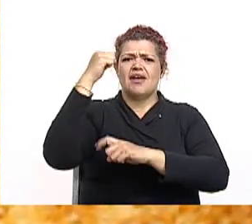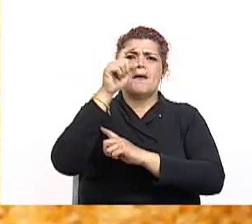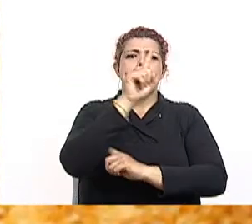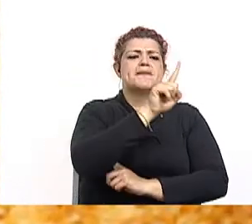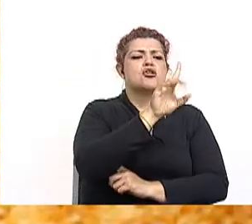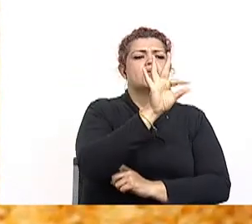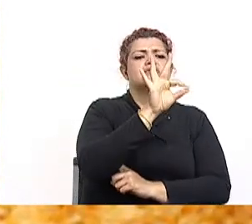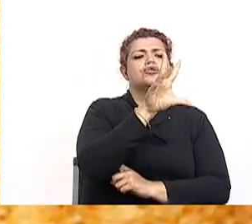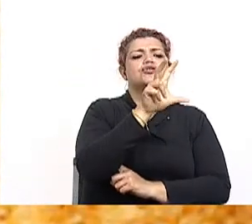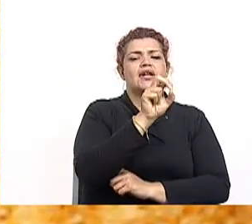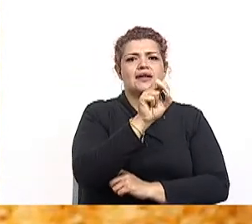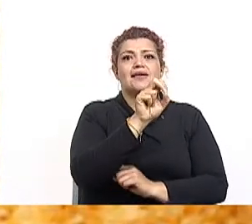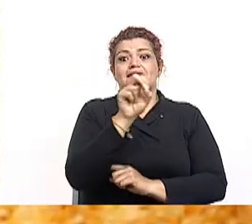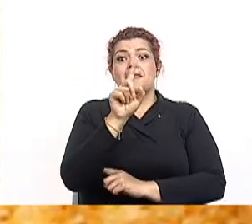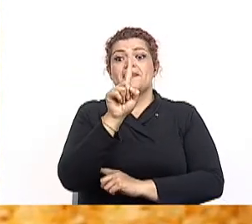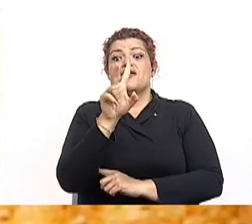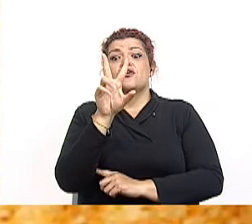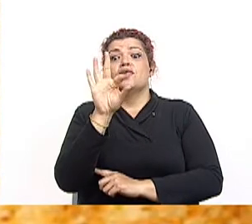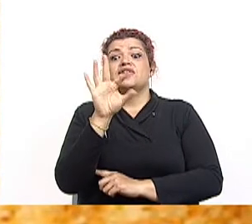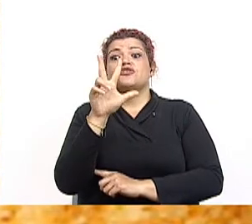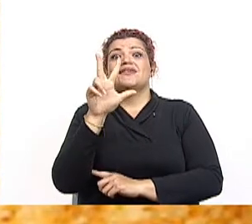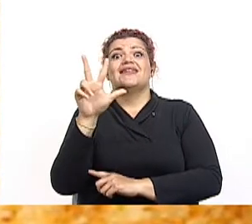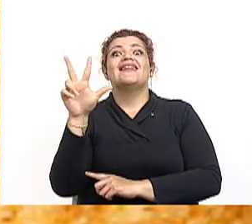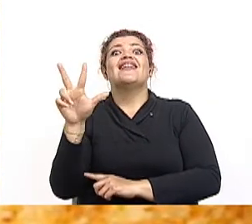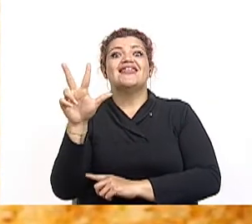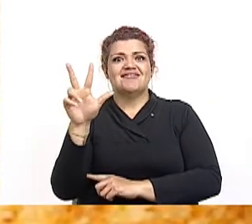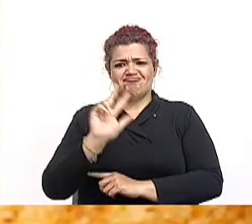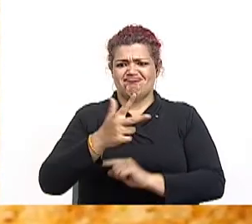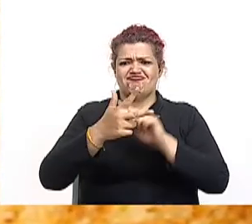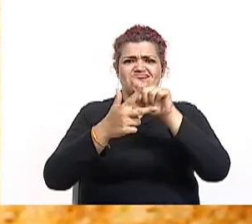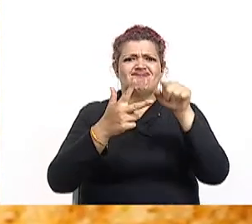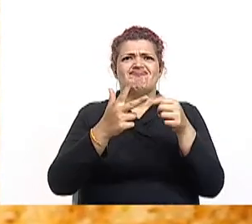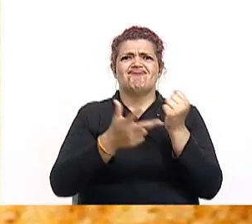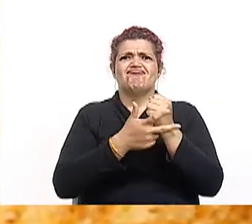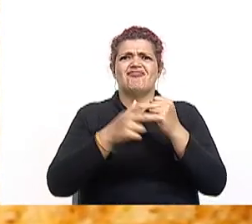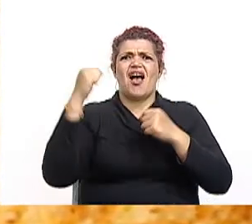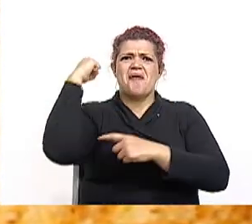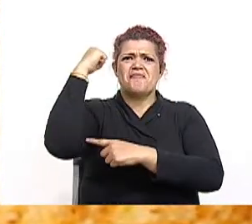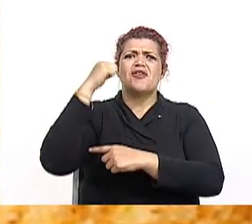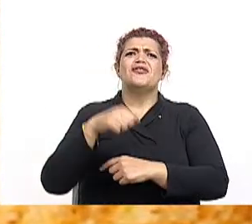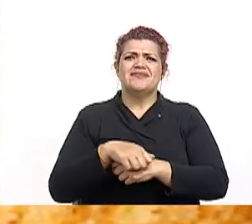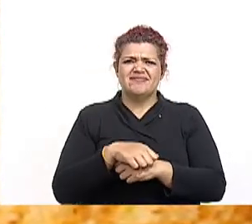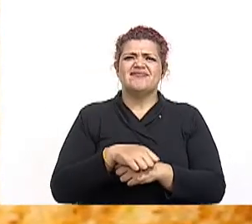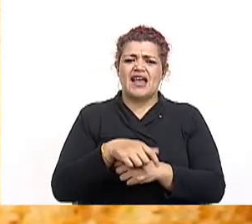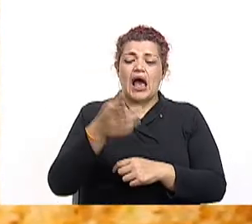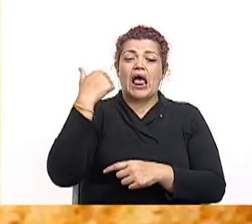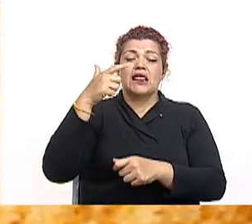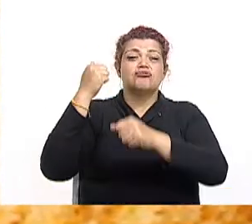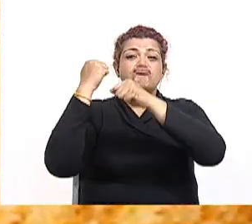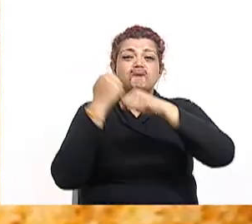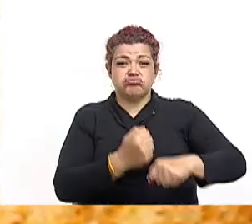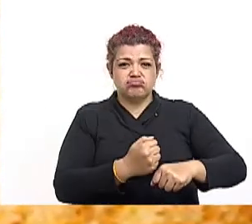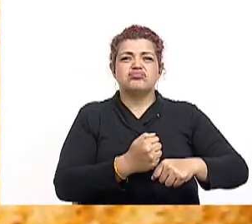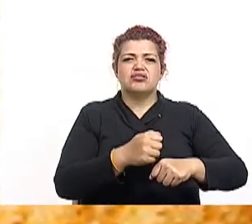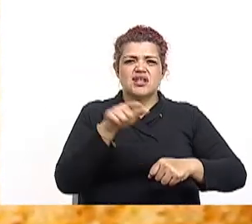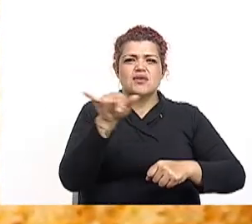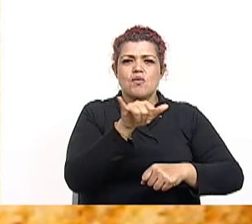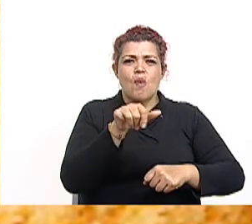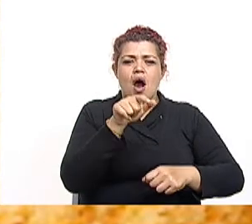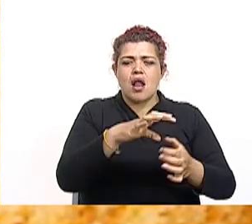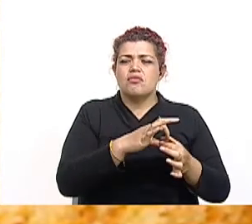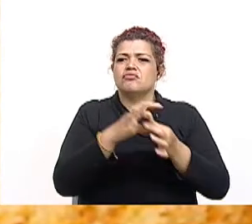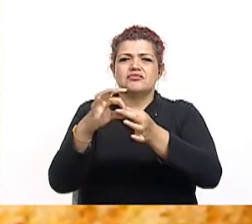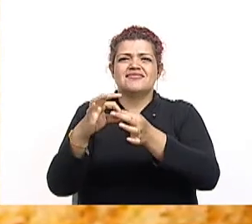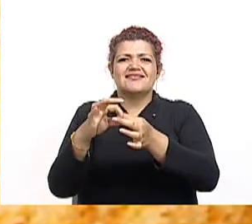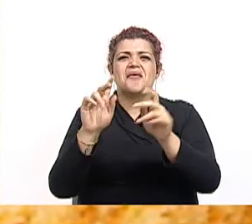a 1933. Durante ese mismo periodo se creó o se fundó el Partido Comunista en